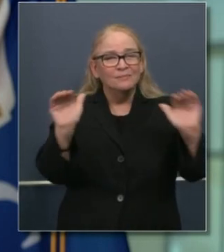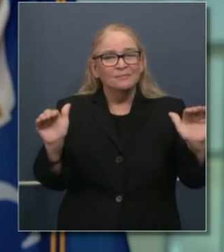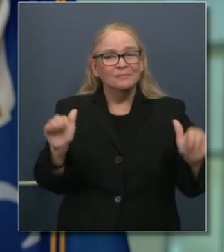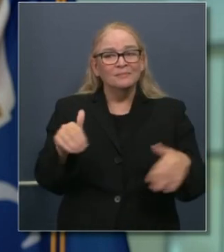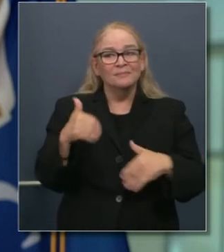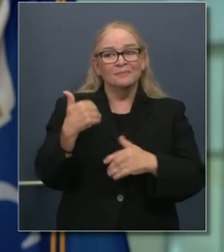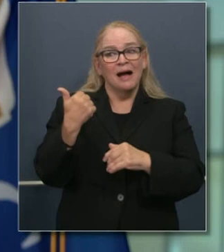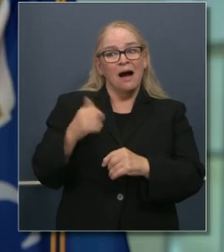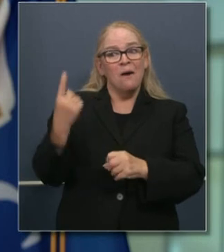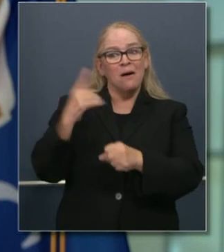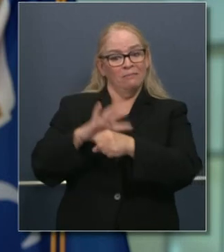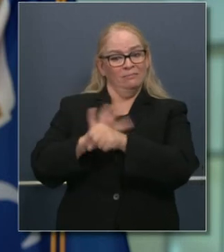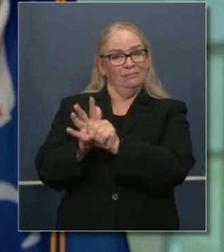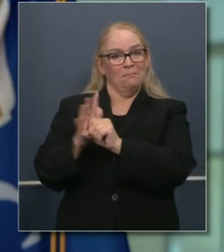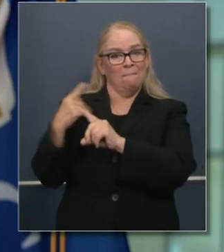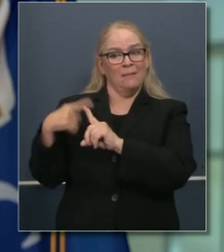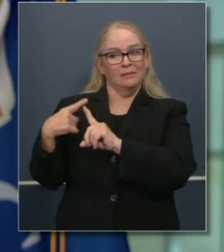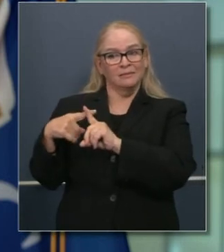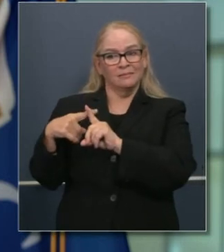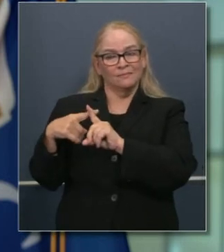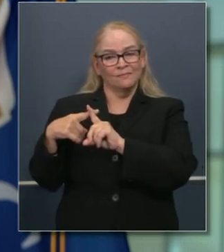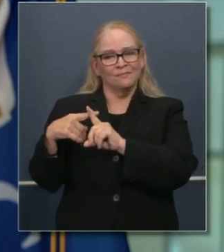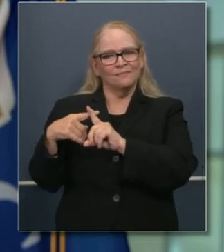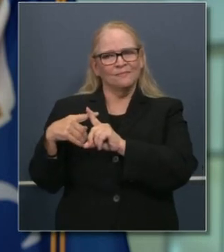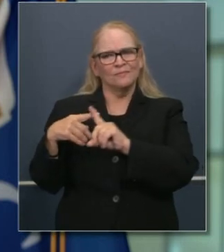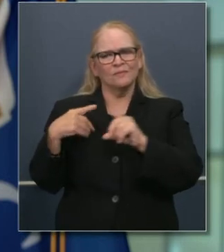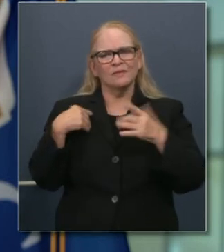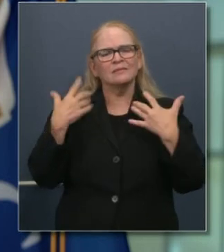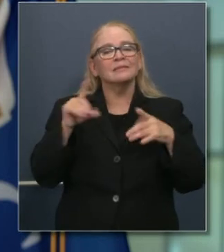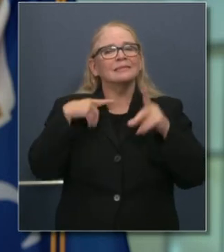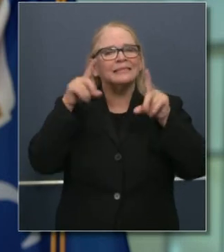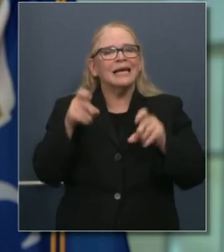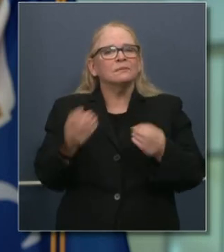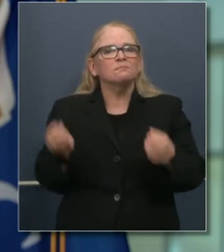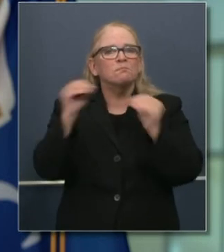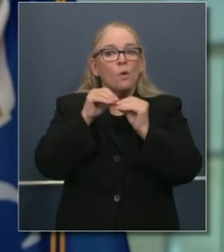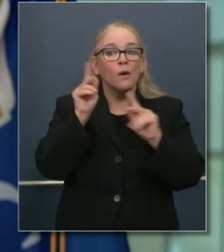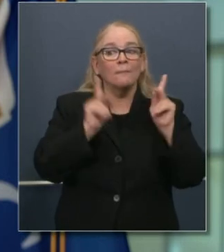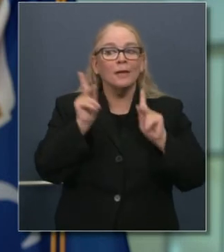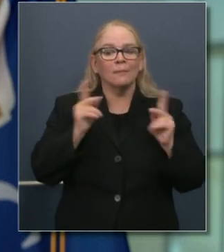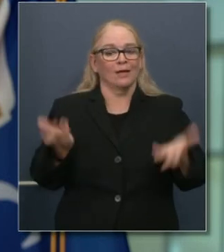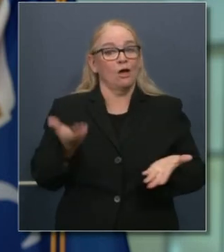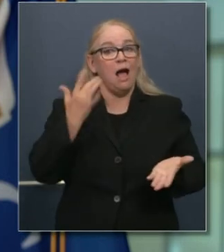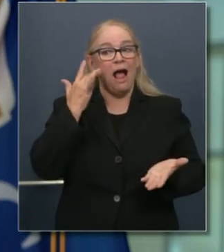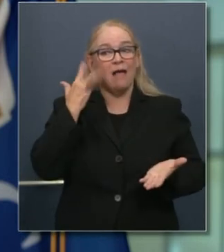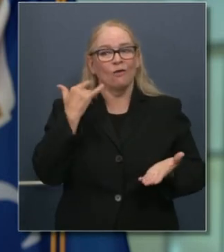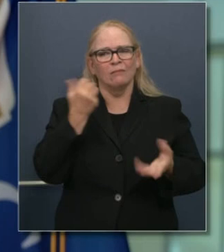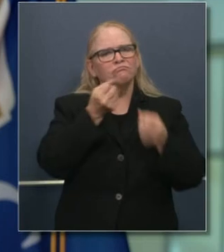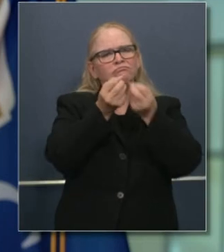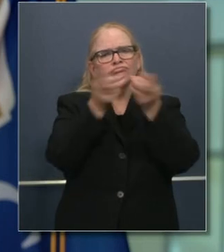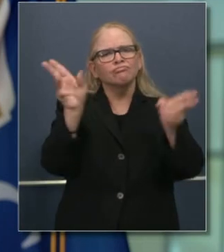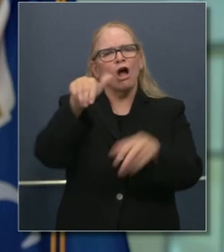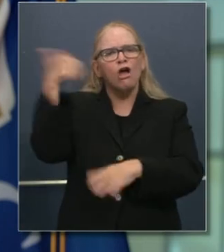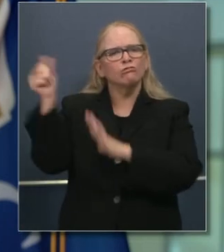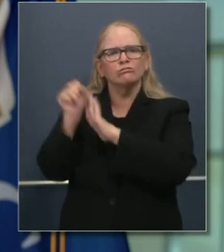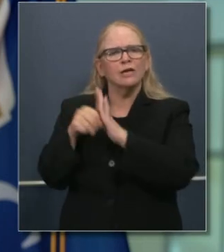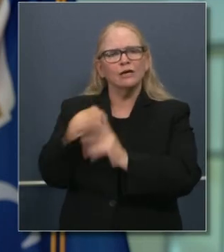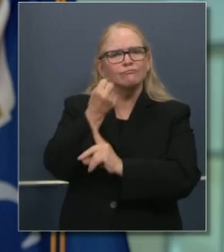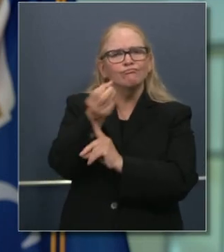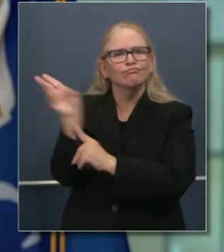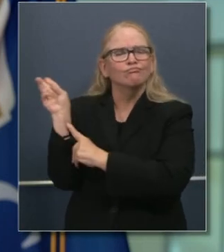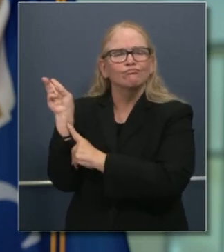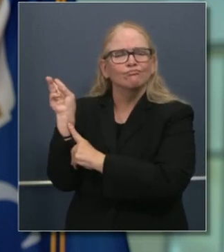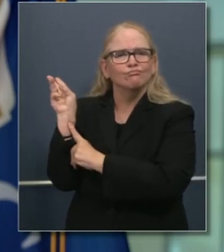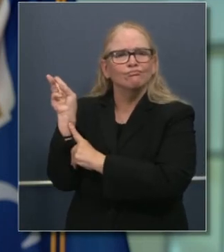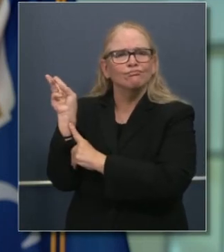Los índices de positividad, les recuerdo que son fundamentales en el Estado, como cualquier otro Estado del país. Es aquí donde sí suscribo cierta